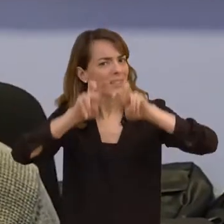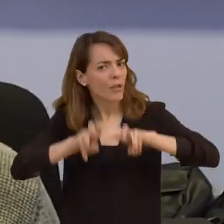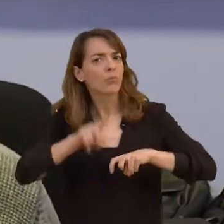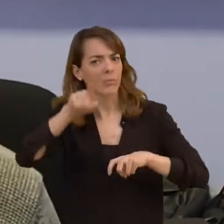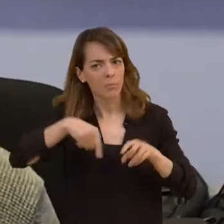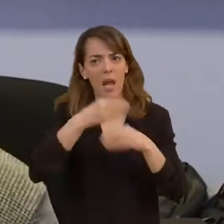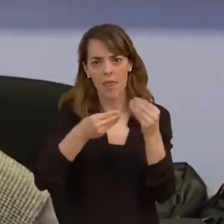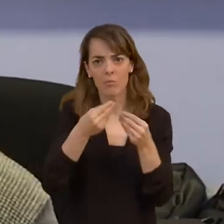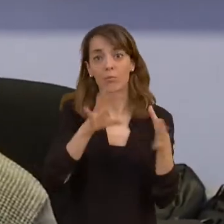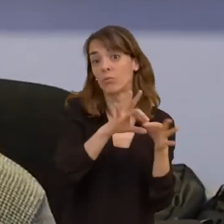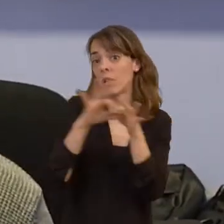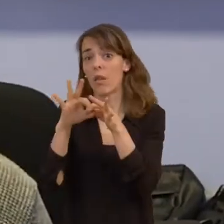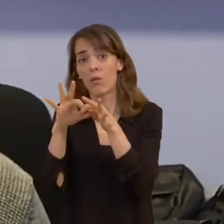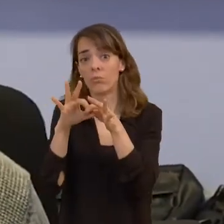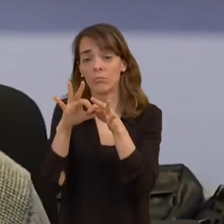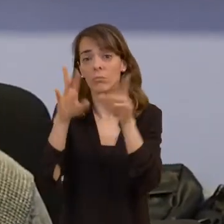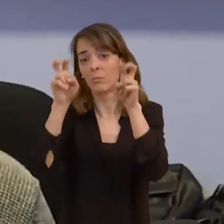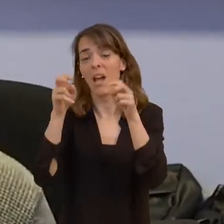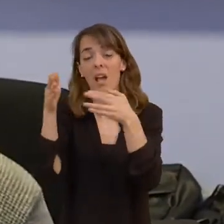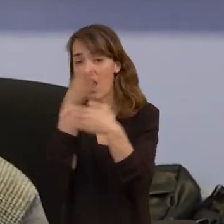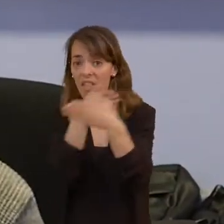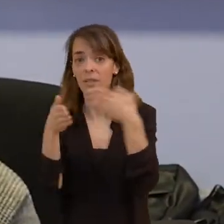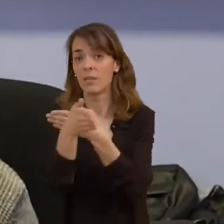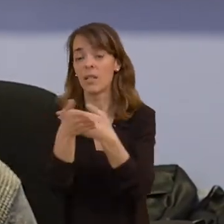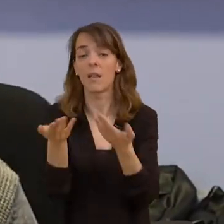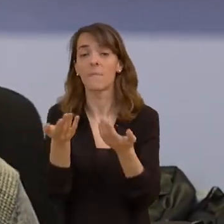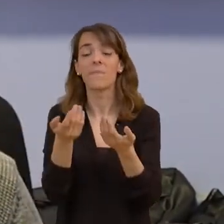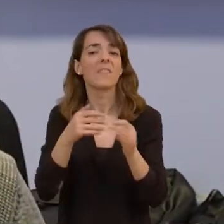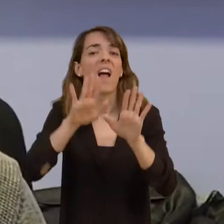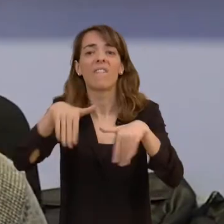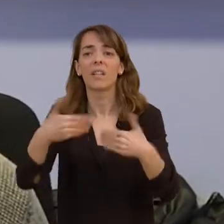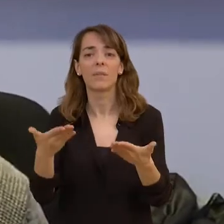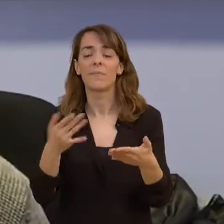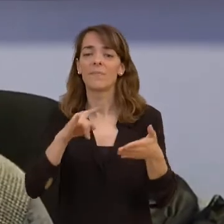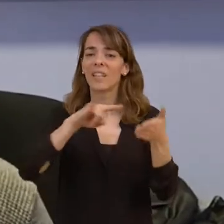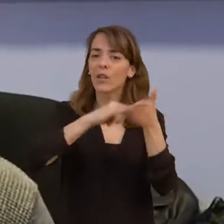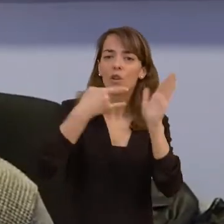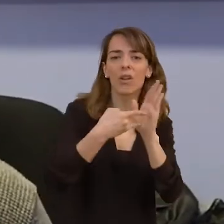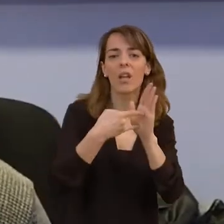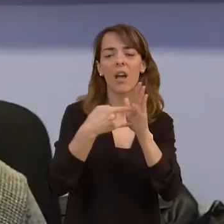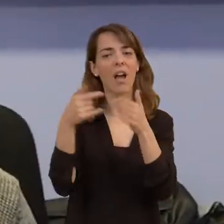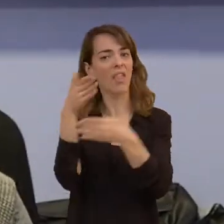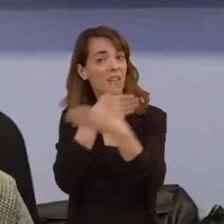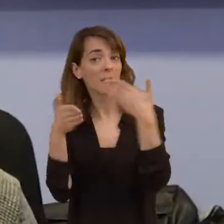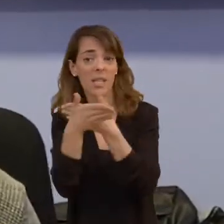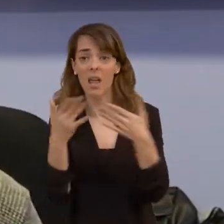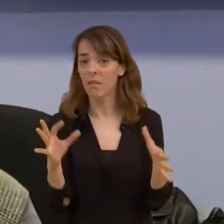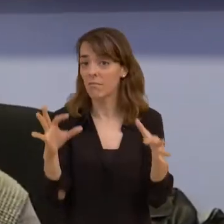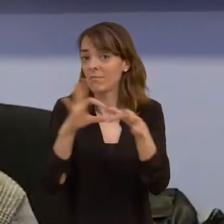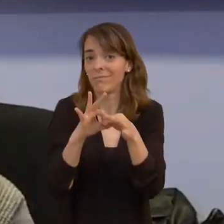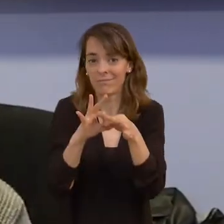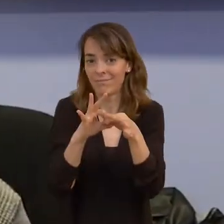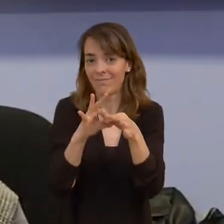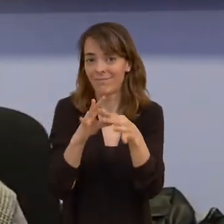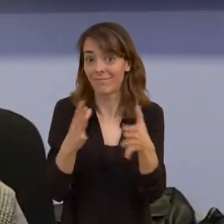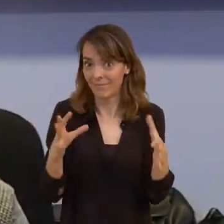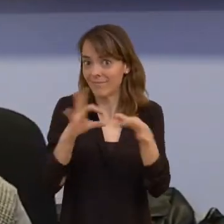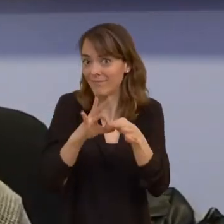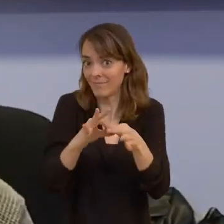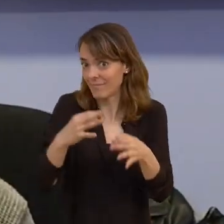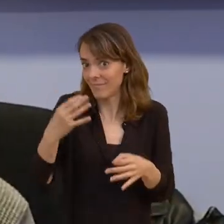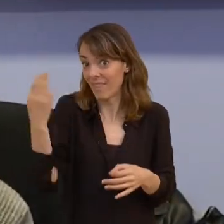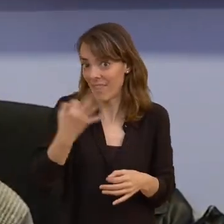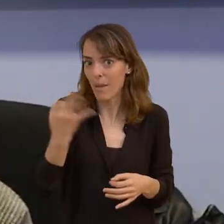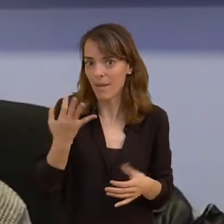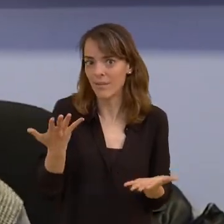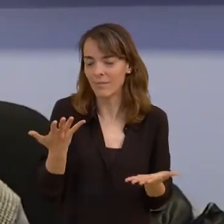investigación relacionados con el mundo de la accesibilidad Al final la tecnología y la accesibilidad van unidos de la mano, de